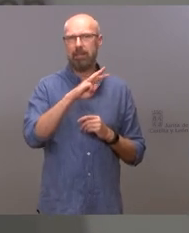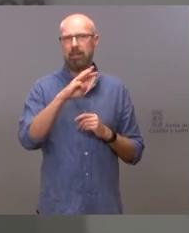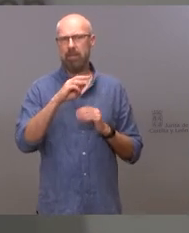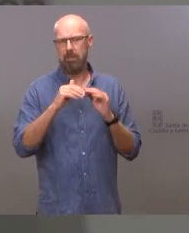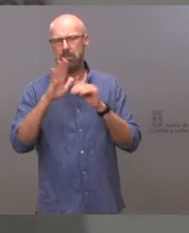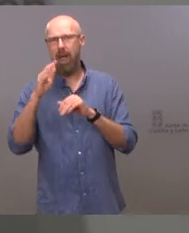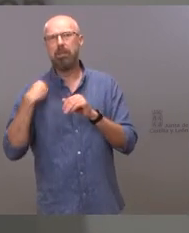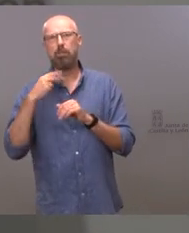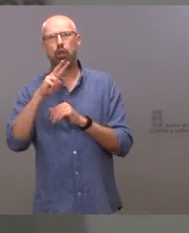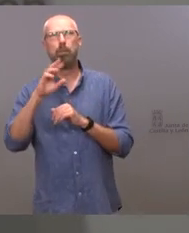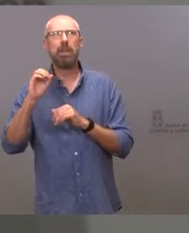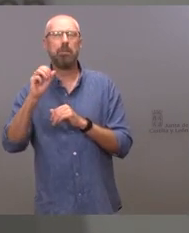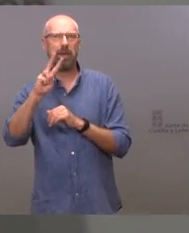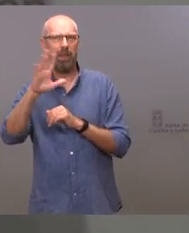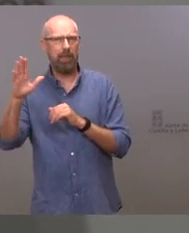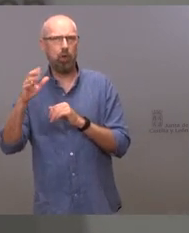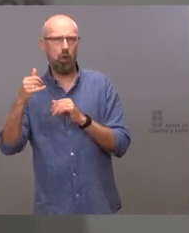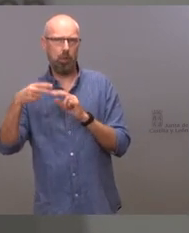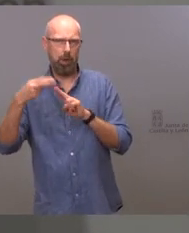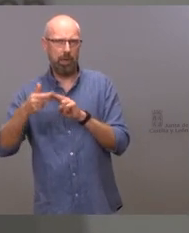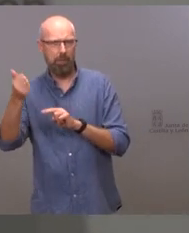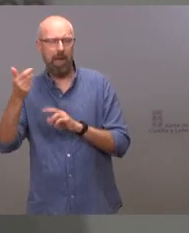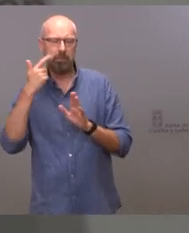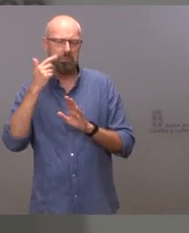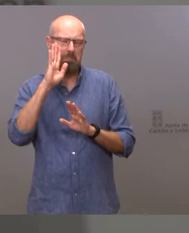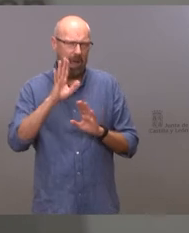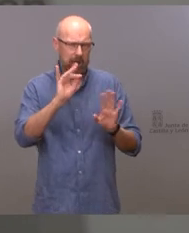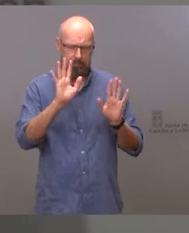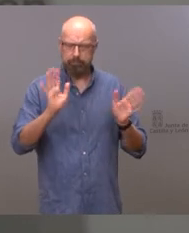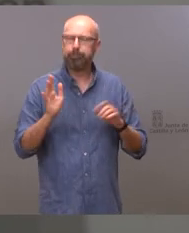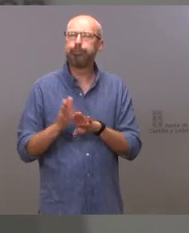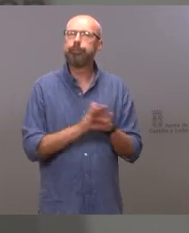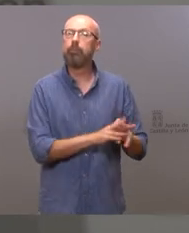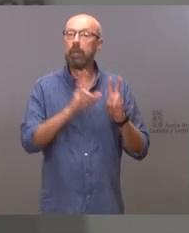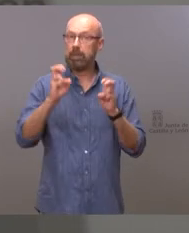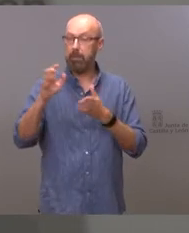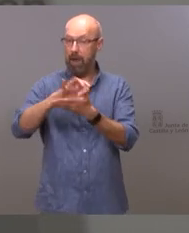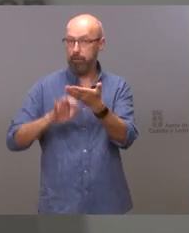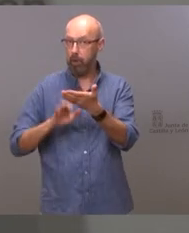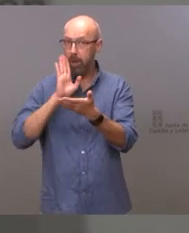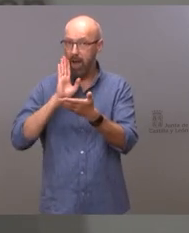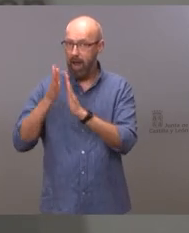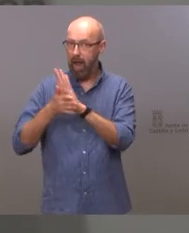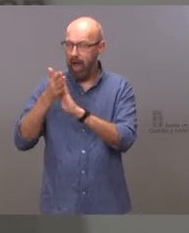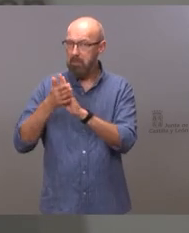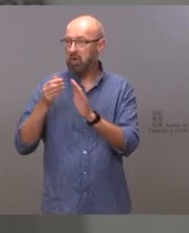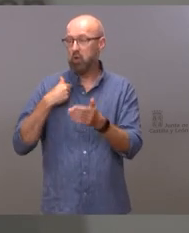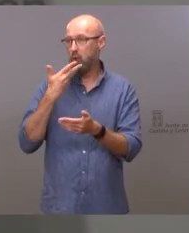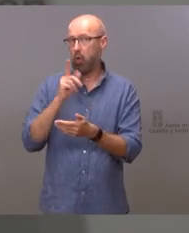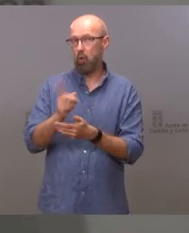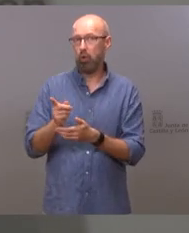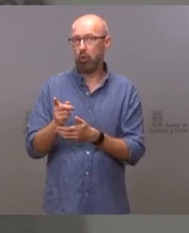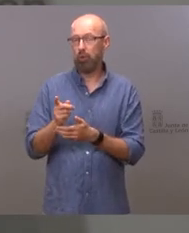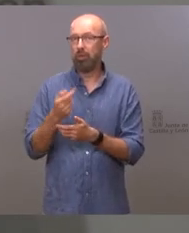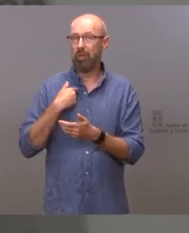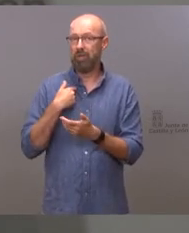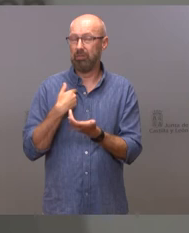equivocado con los compromisos sobre el asunto del informe no lo conozco no tengo por costumbre opinar de los